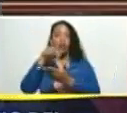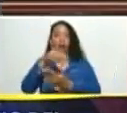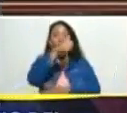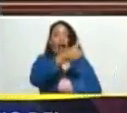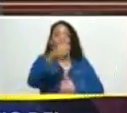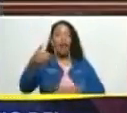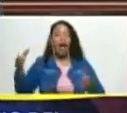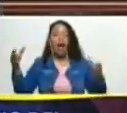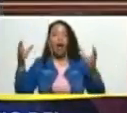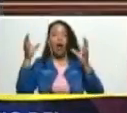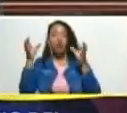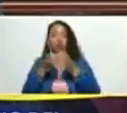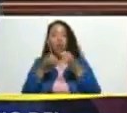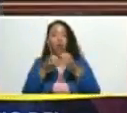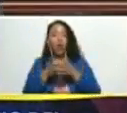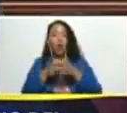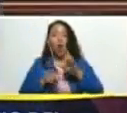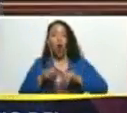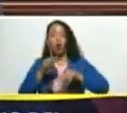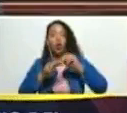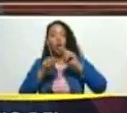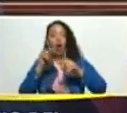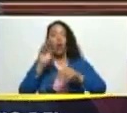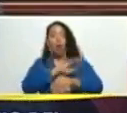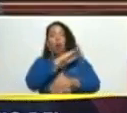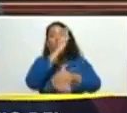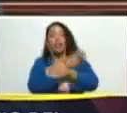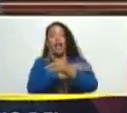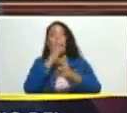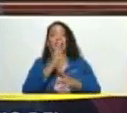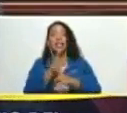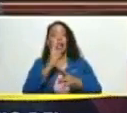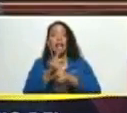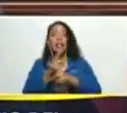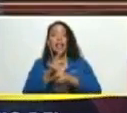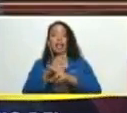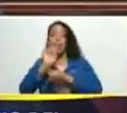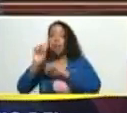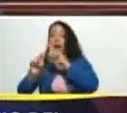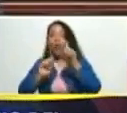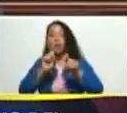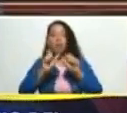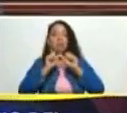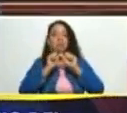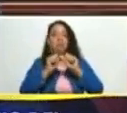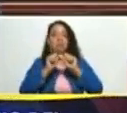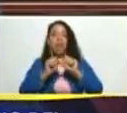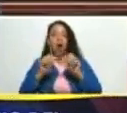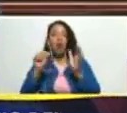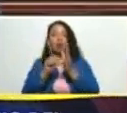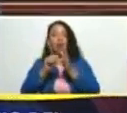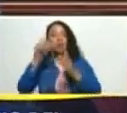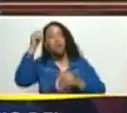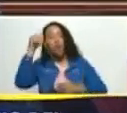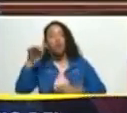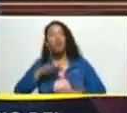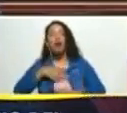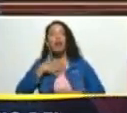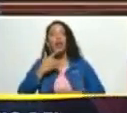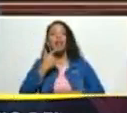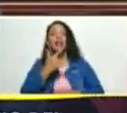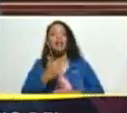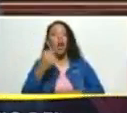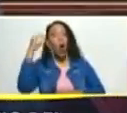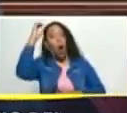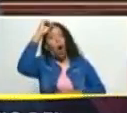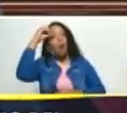comisión construya una poderosa red de consulta permanente donde el pueblo pueda depositar sus